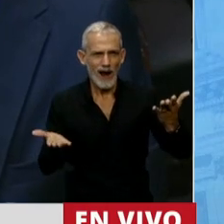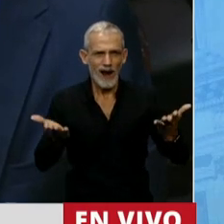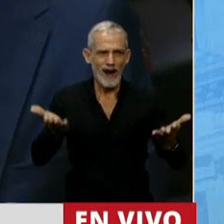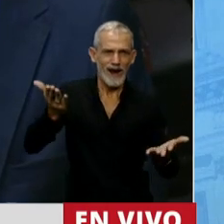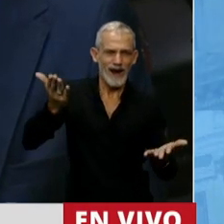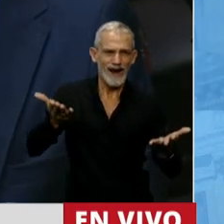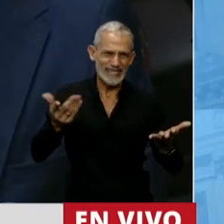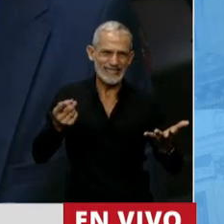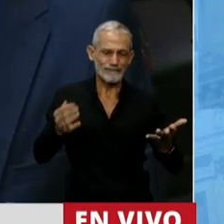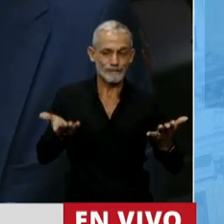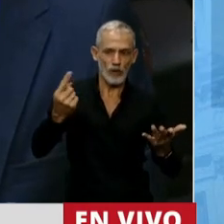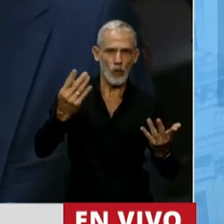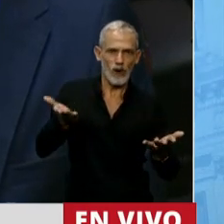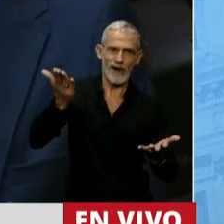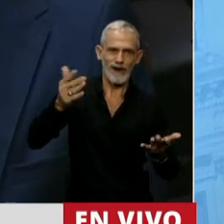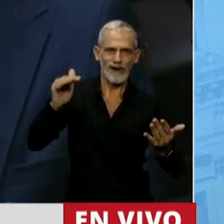impone uno sobre el otro